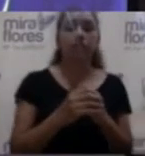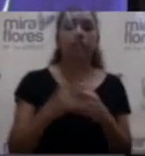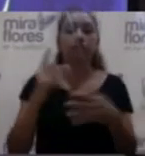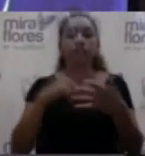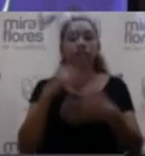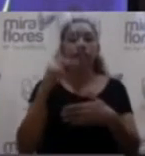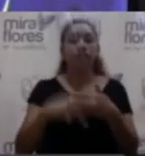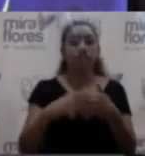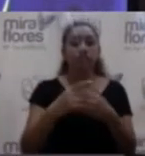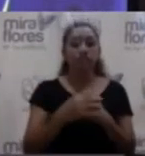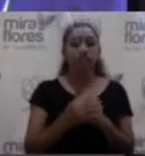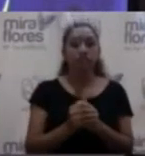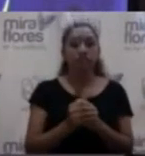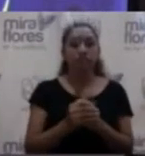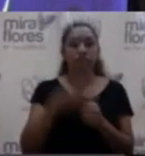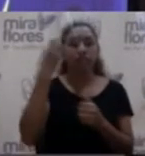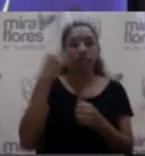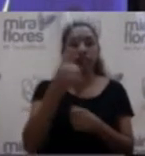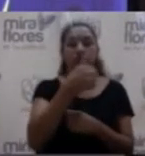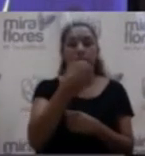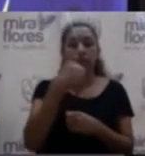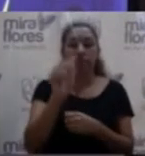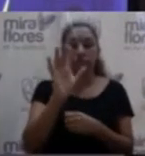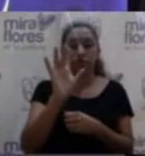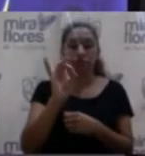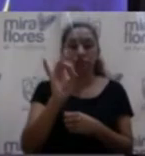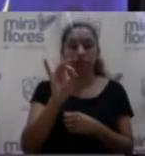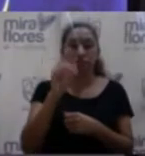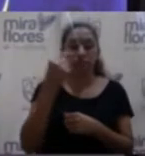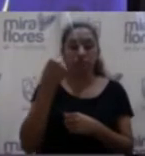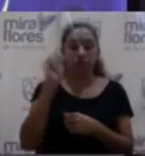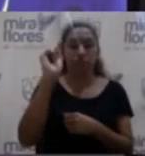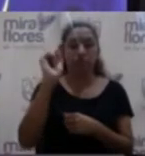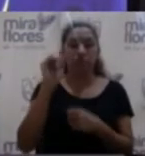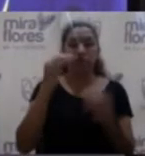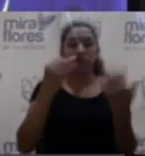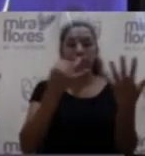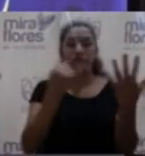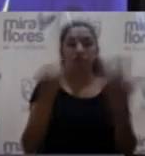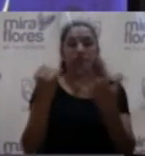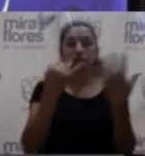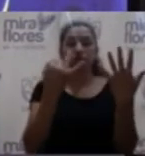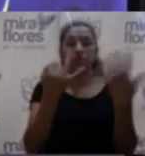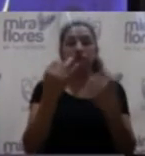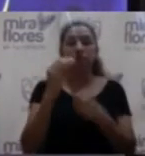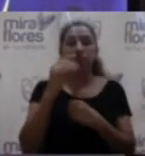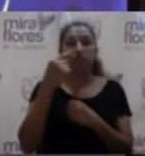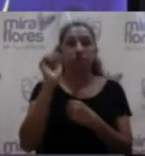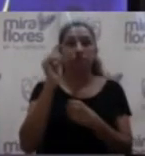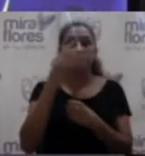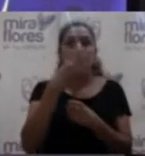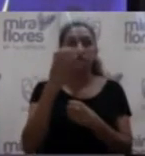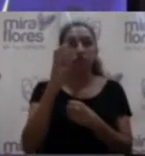del proyecto de inversión pública, por 18.667.480 soles.